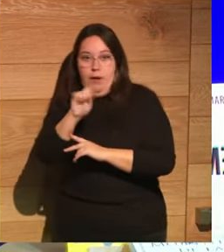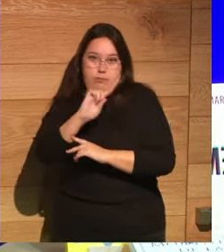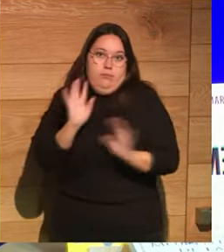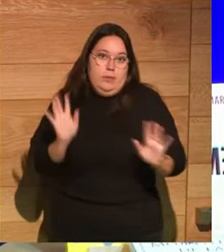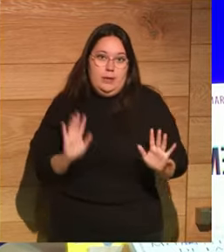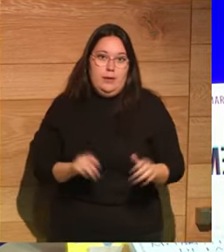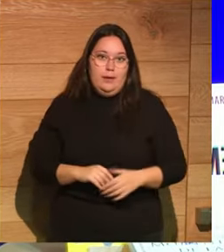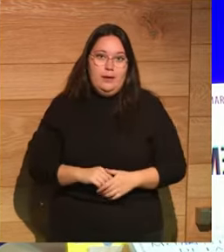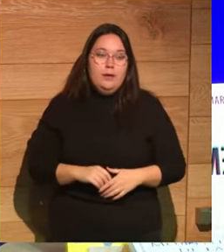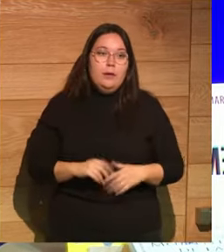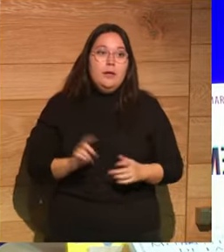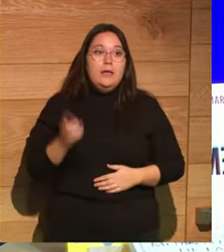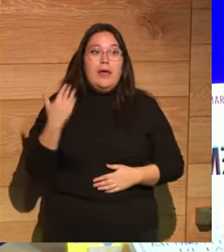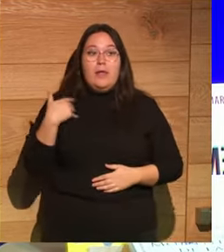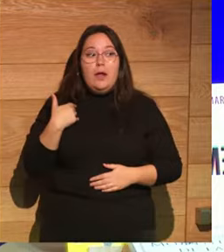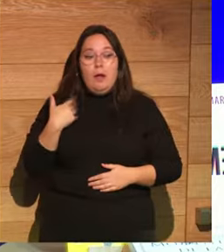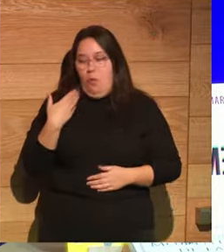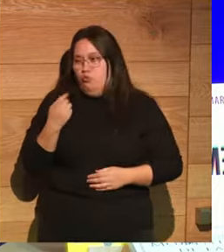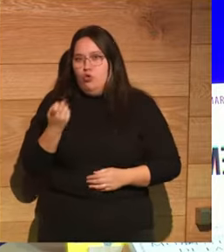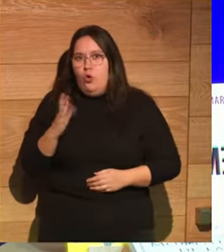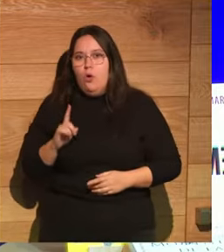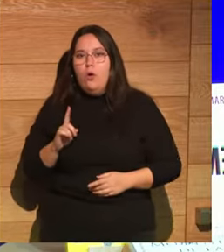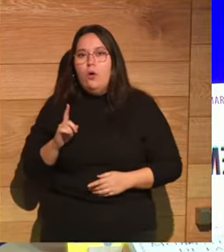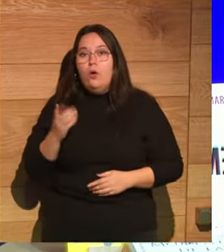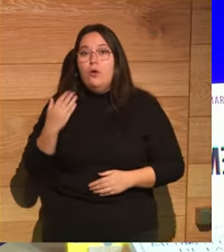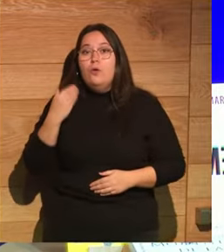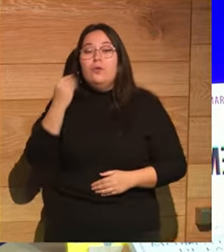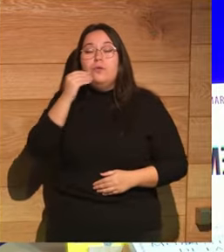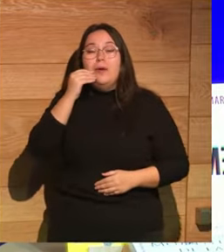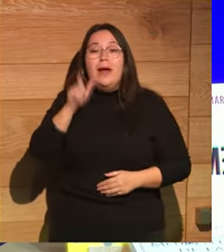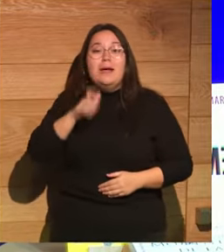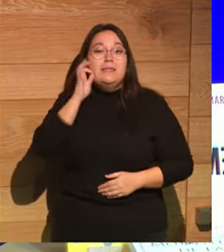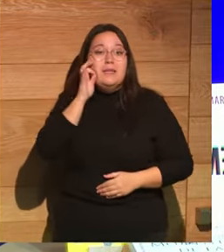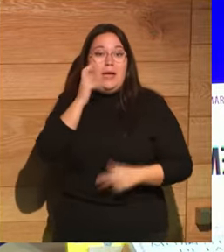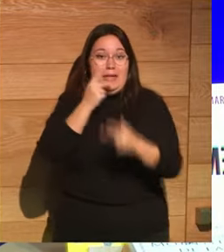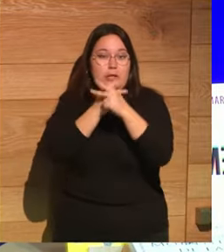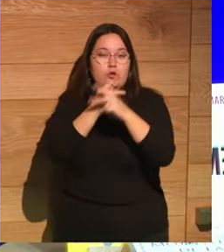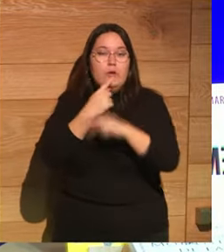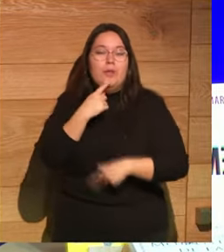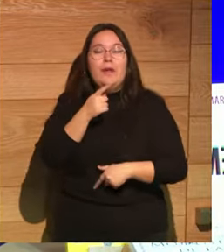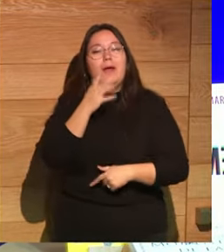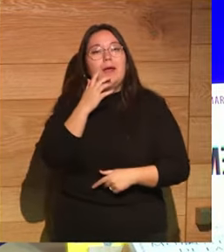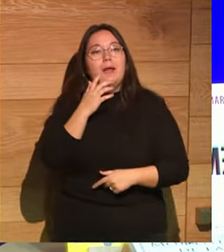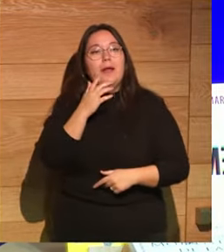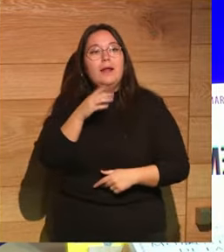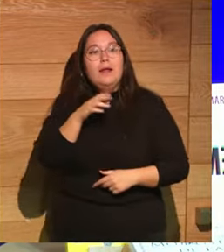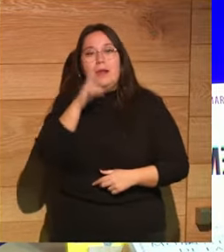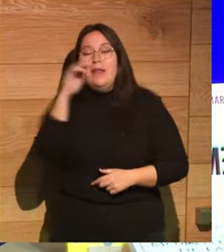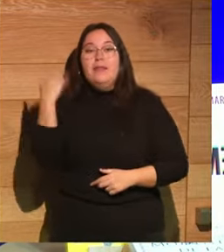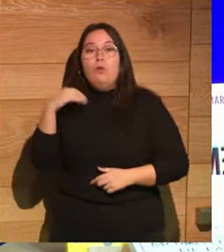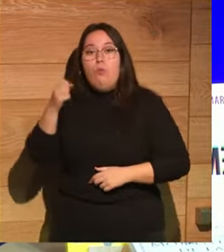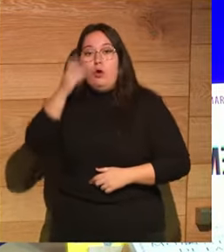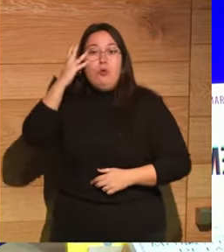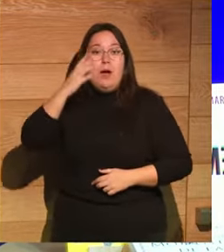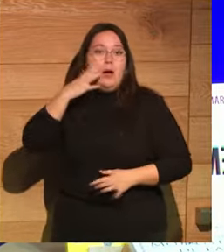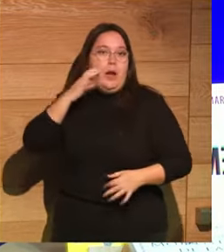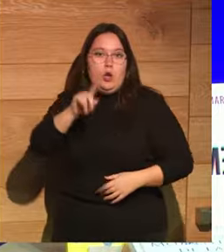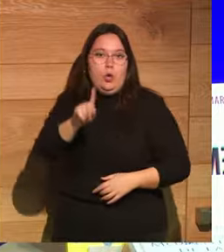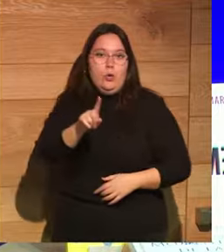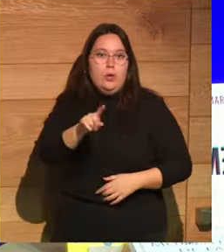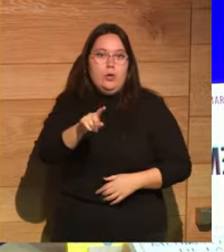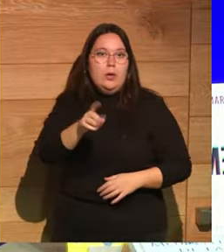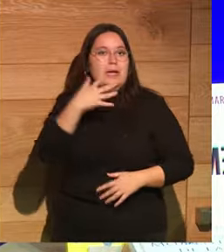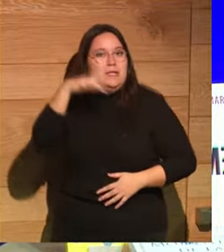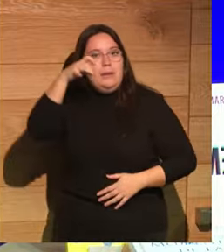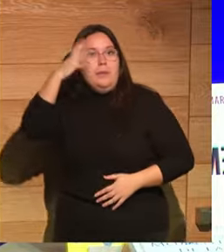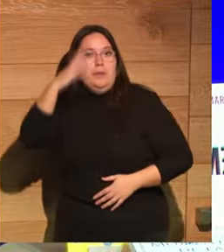de hecho hace no mucho se viralizó una chica por TikTok además que decía que la antigua Roma no había existido que la antigua